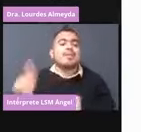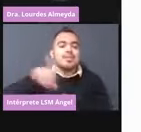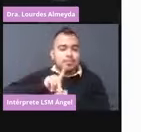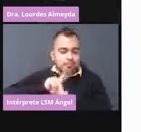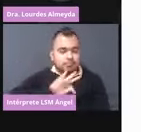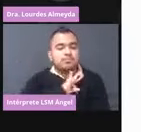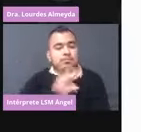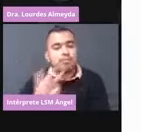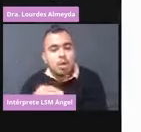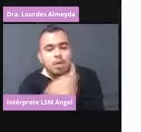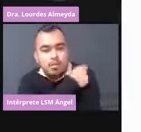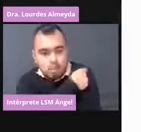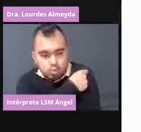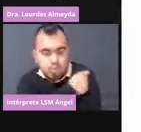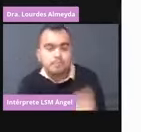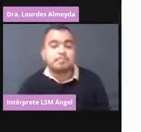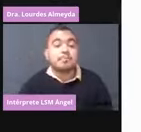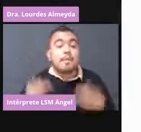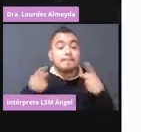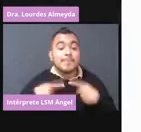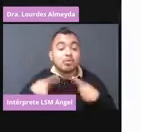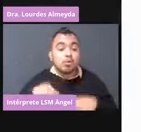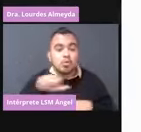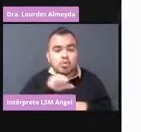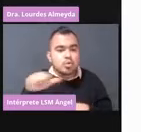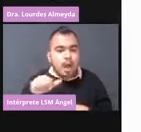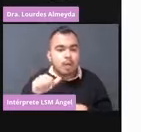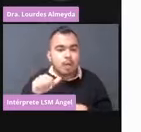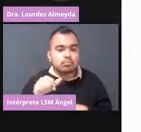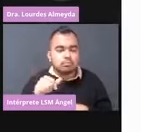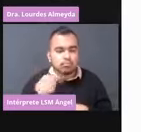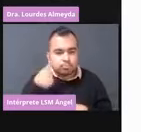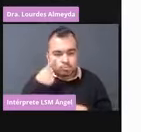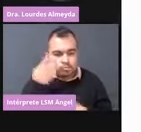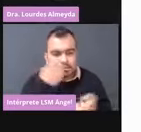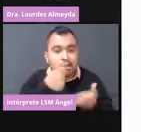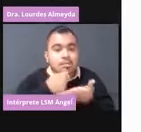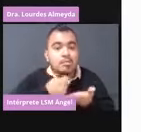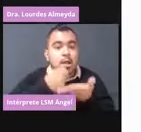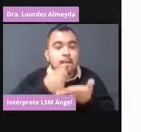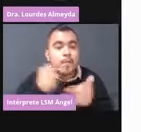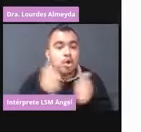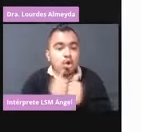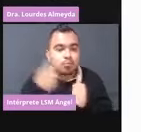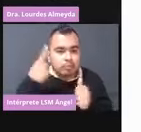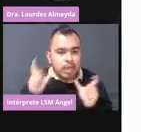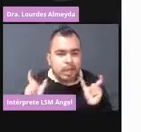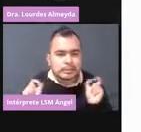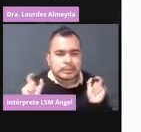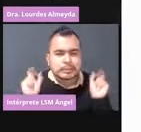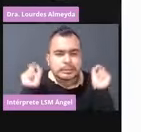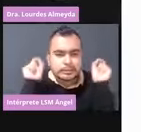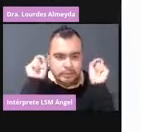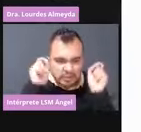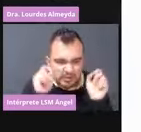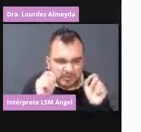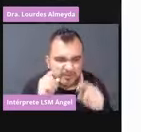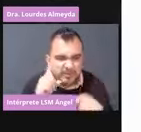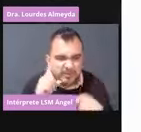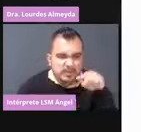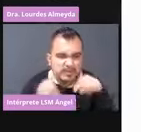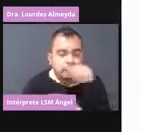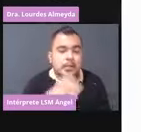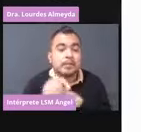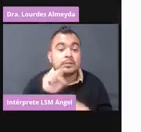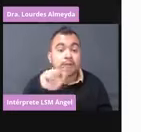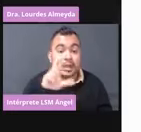Personas que recibieron terapia con anticuerpos de SARS-CoV-2 tampoco, tienen que retrasar la vacunación 90